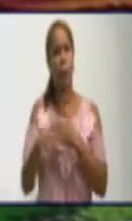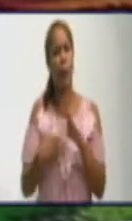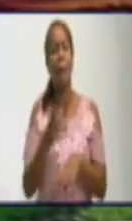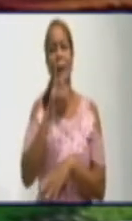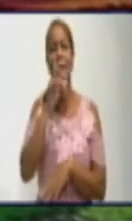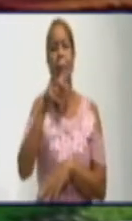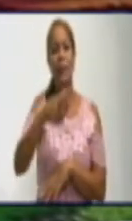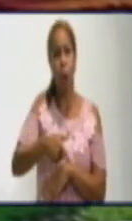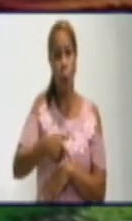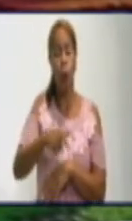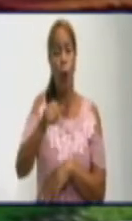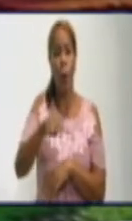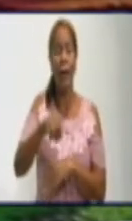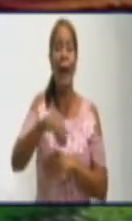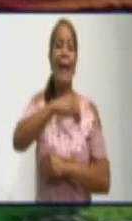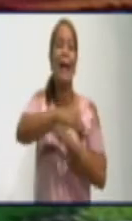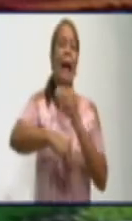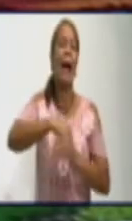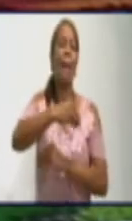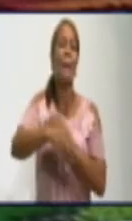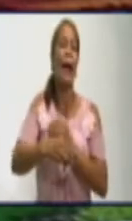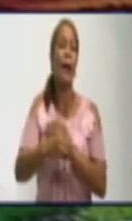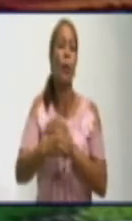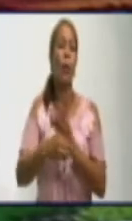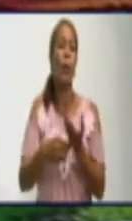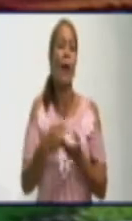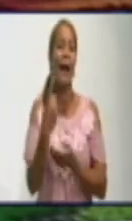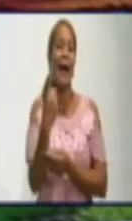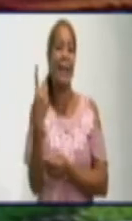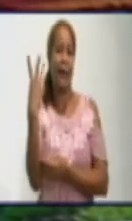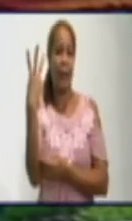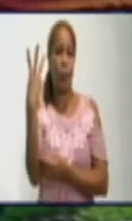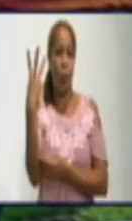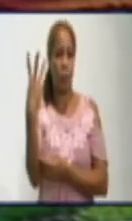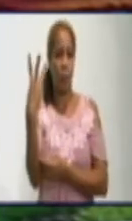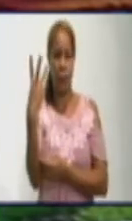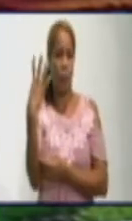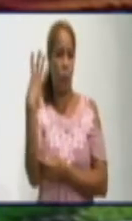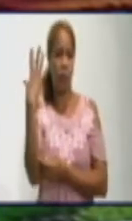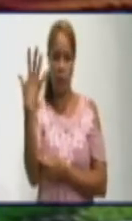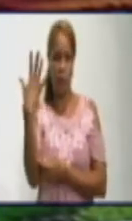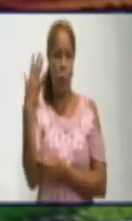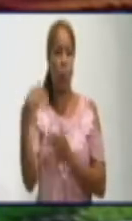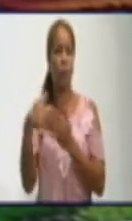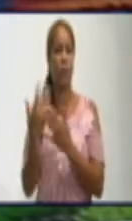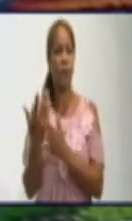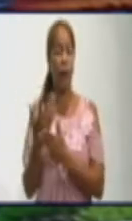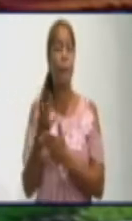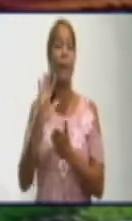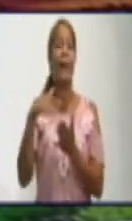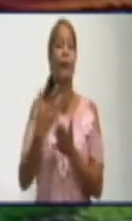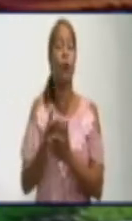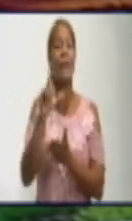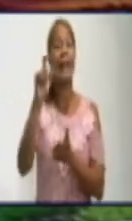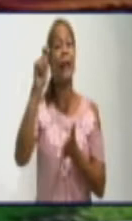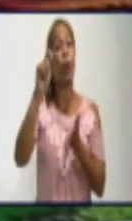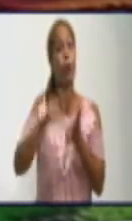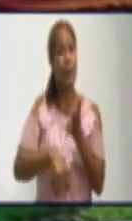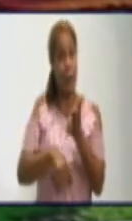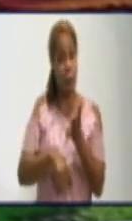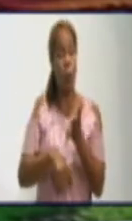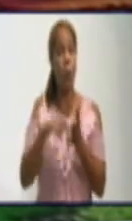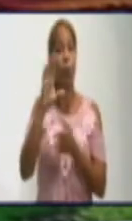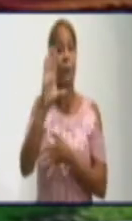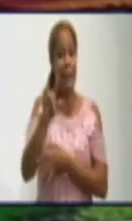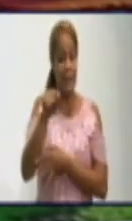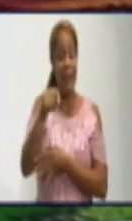cuatro o cada cinco días. Sin embargo, cuando me van a cobrar el agua, yo lo sigo pagando por como aparece en el contrato original y no por la realidad